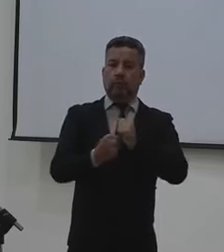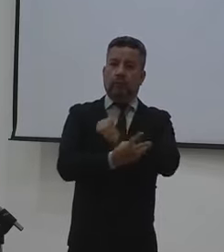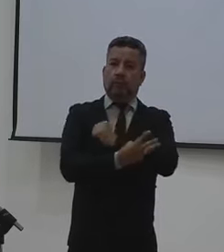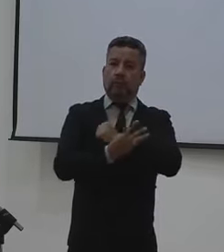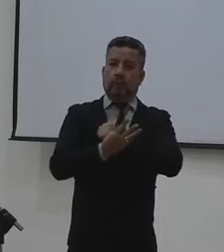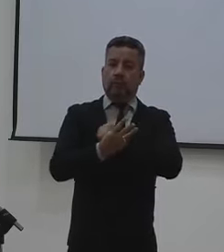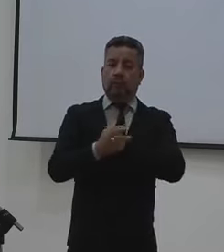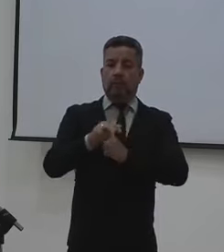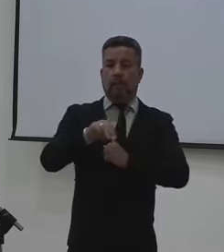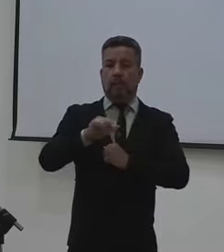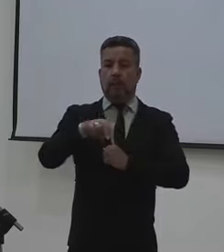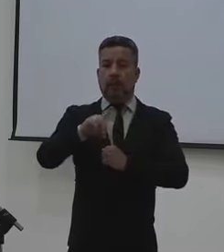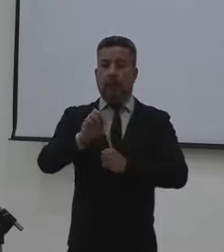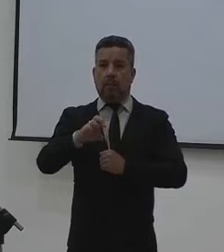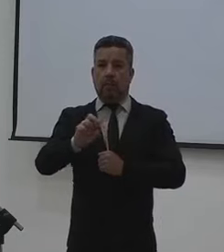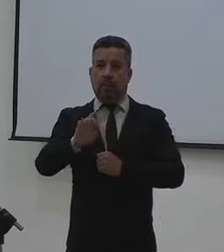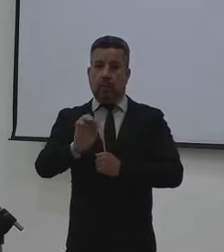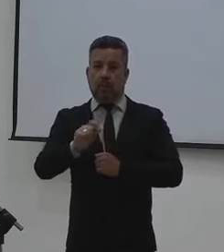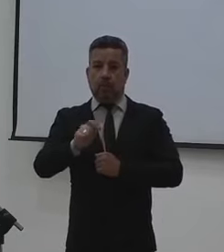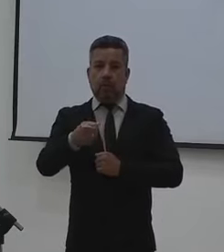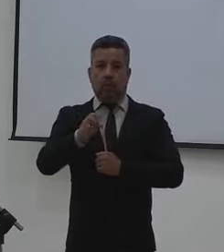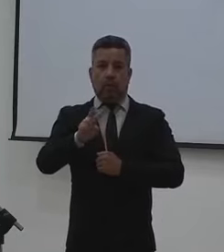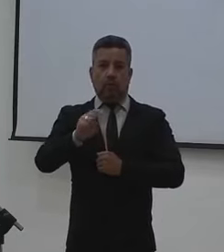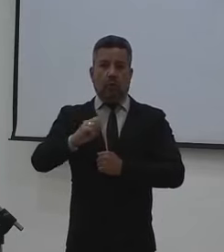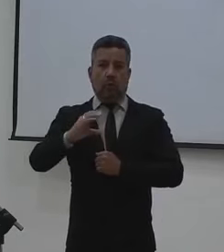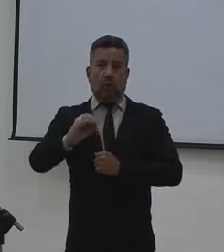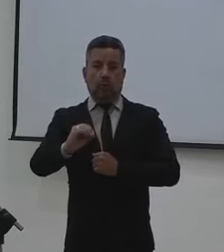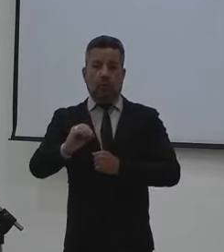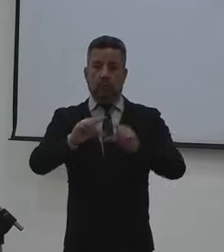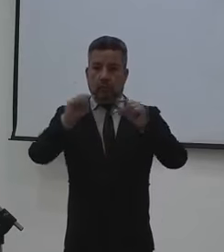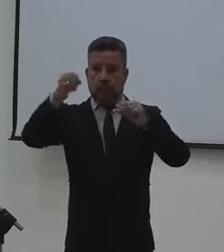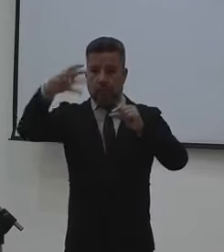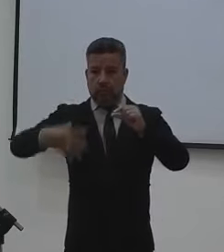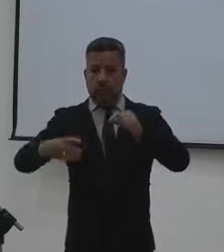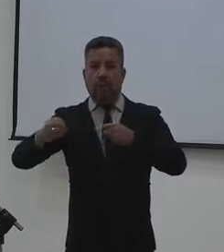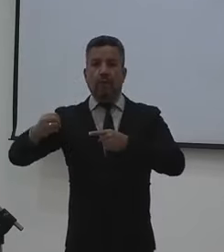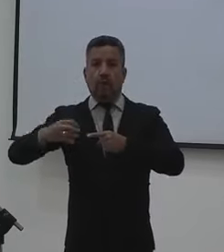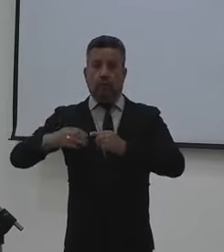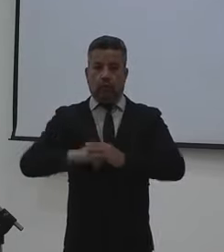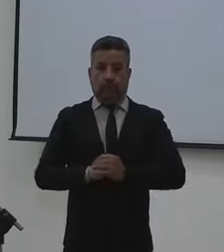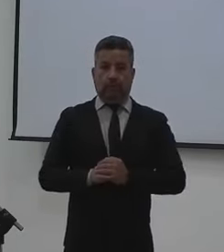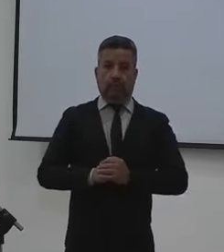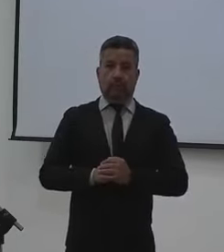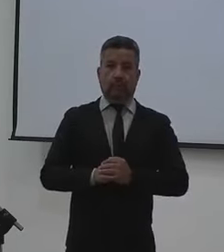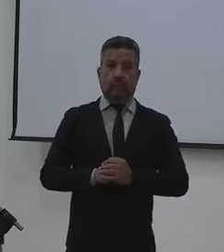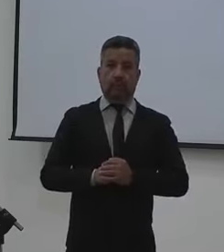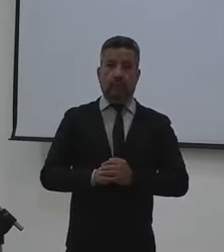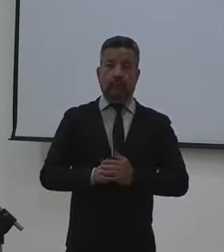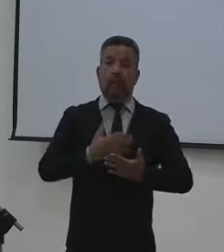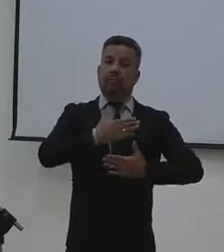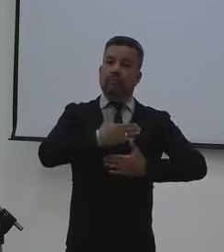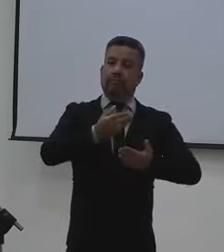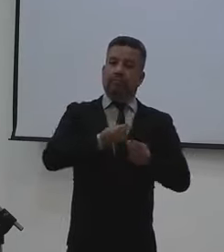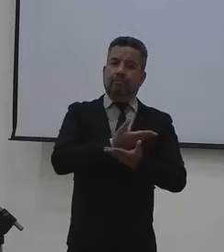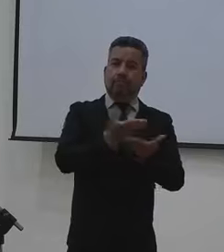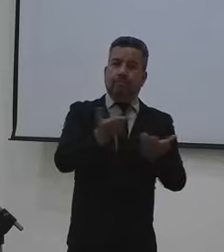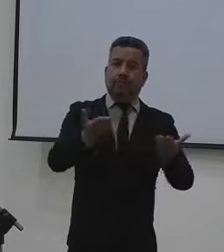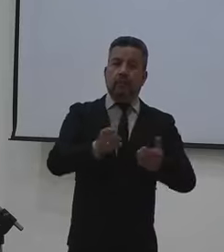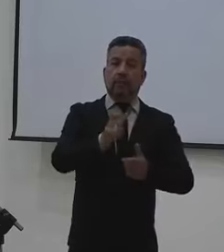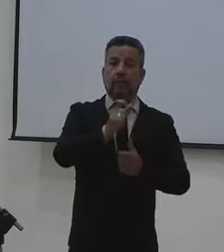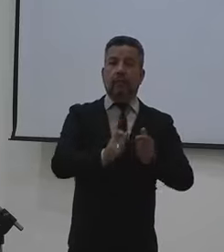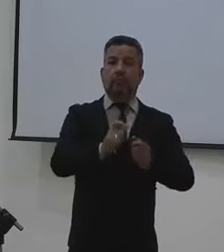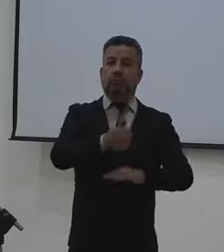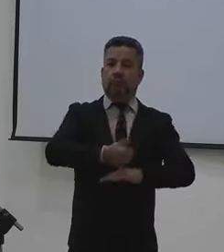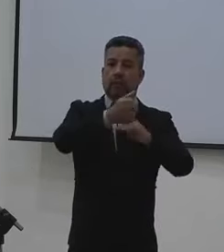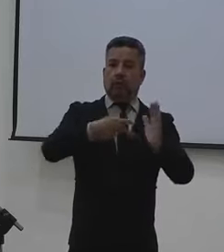Deporte www.mindeporte.gov.co en la sección foros. Extendemos nuestro saludo a los